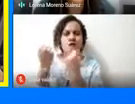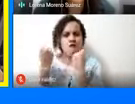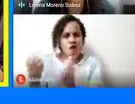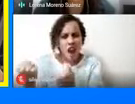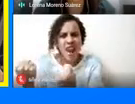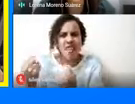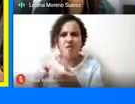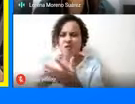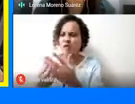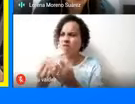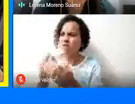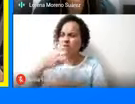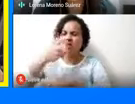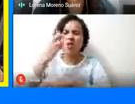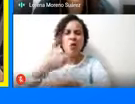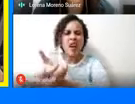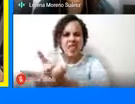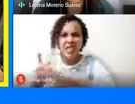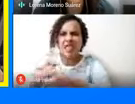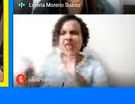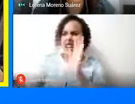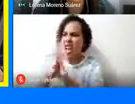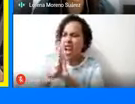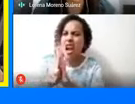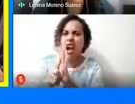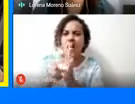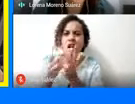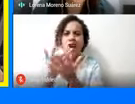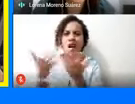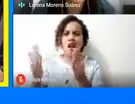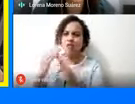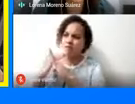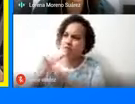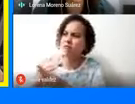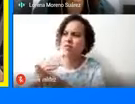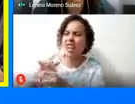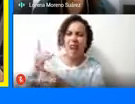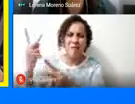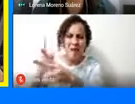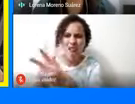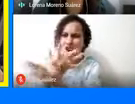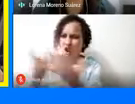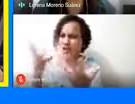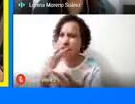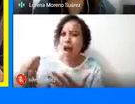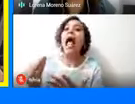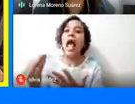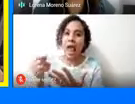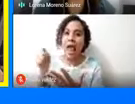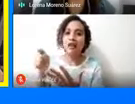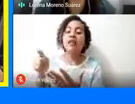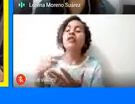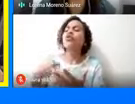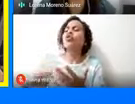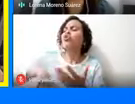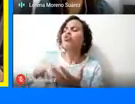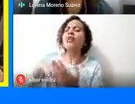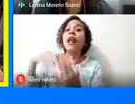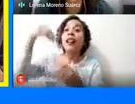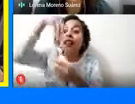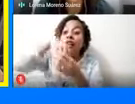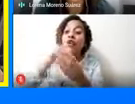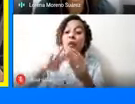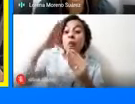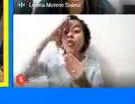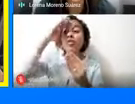y muy robusta en materia legal, en materia de prevención de delitos y todo esto, pero digamos que el plus que tenemos dentro de nuestra